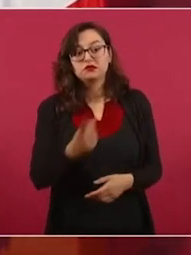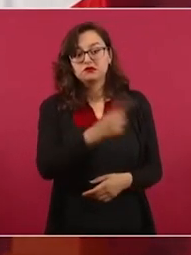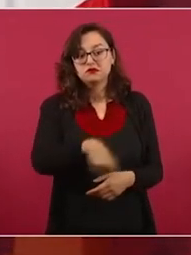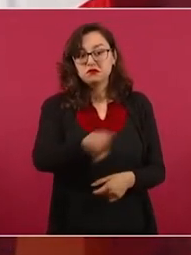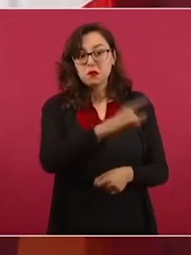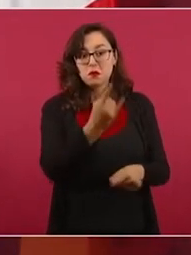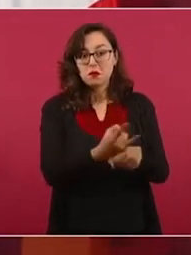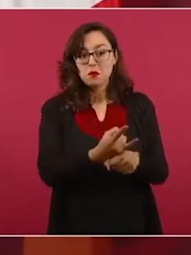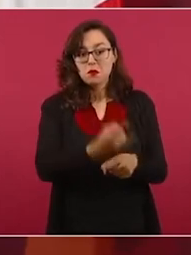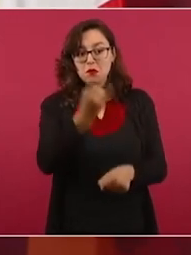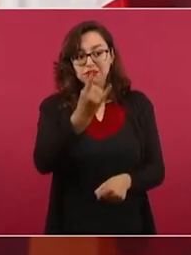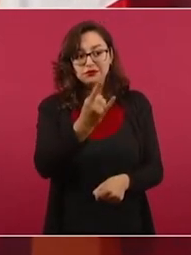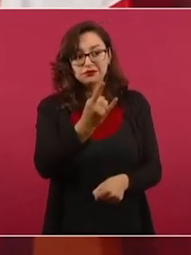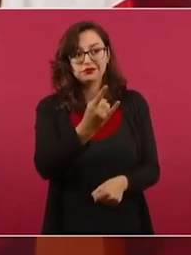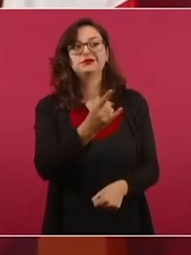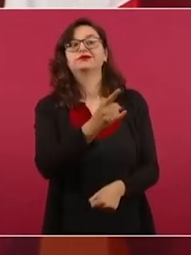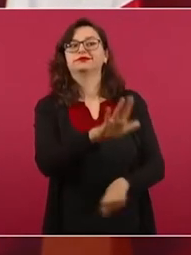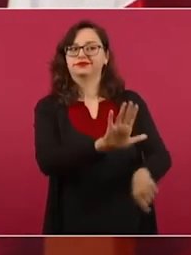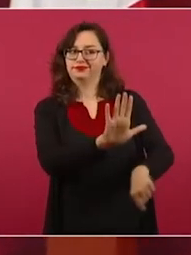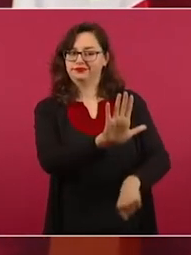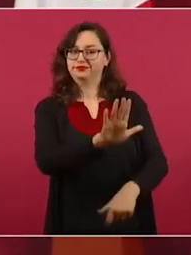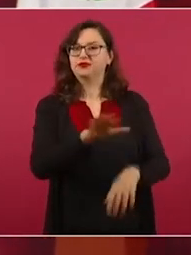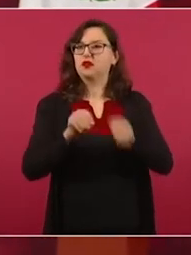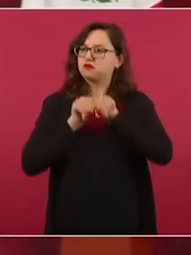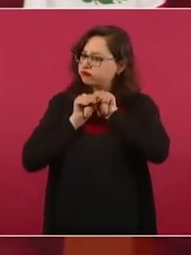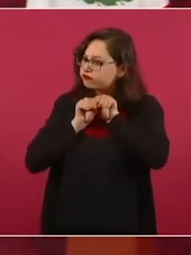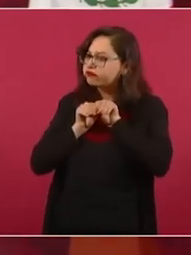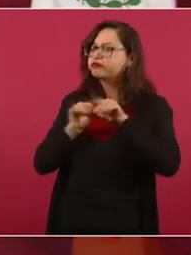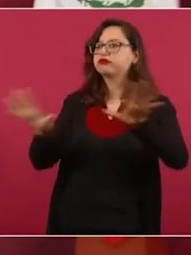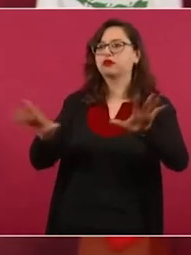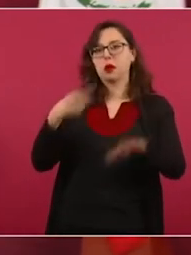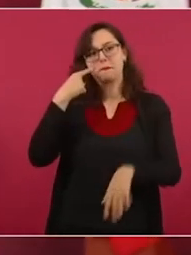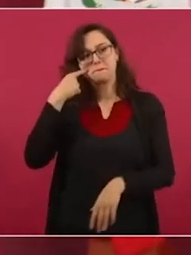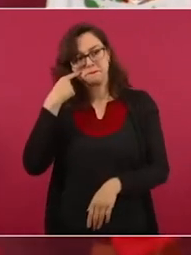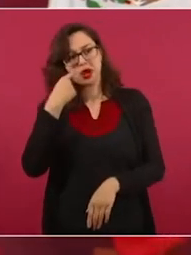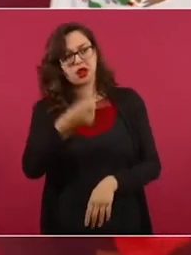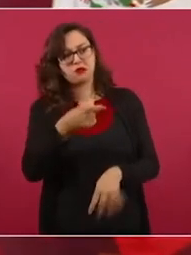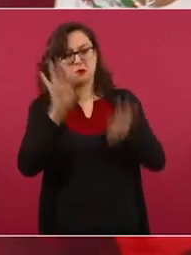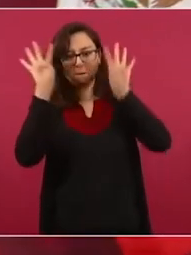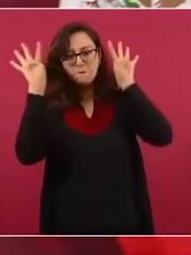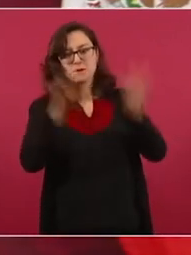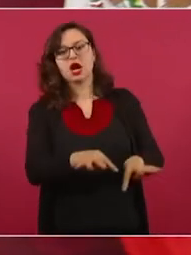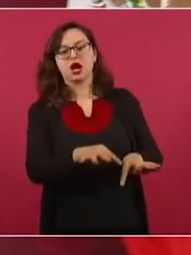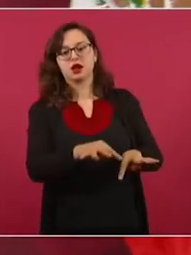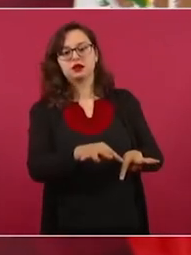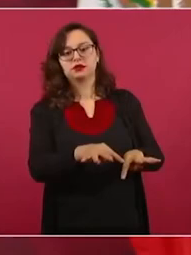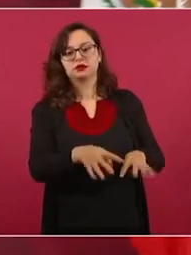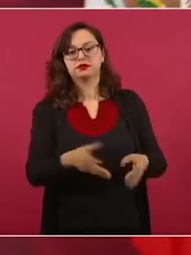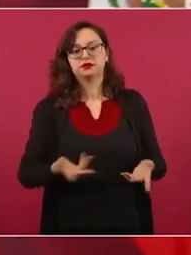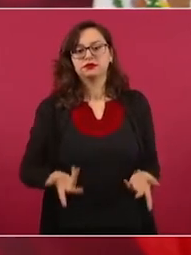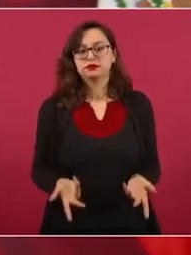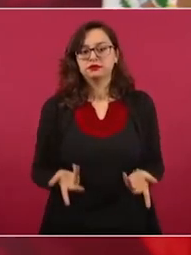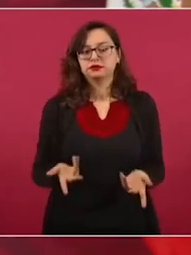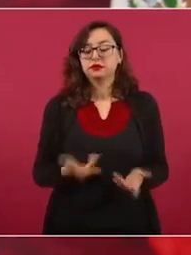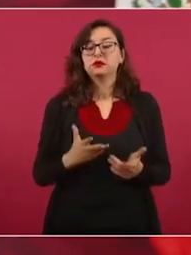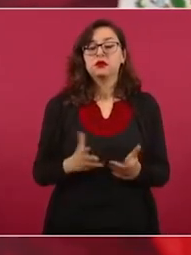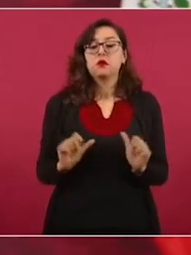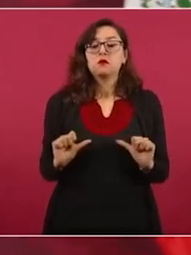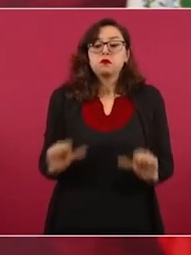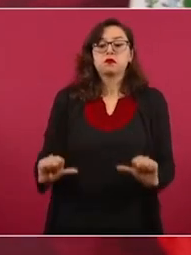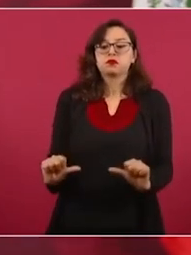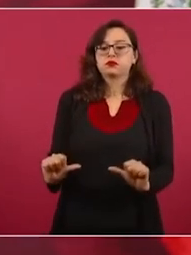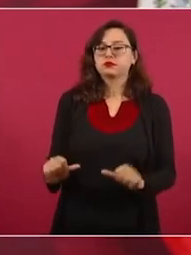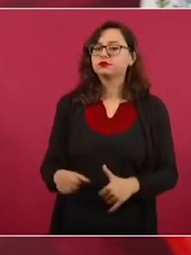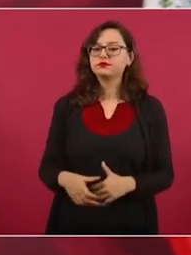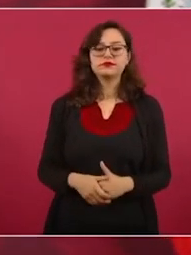hay denuncia pública, no hay impunidad para